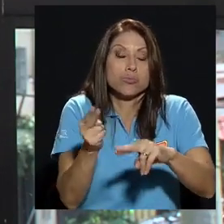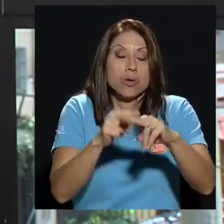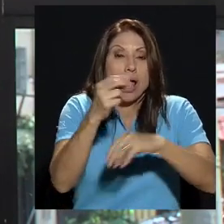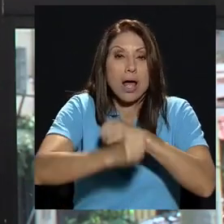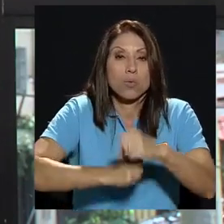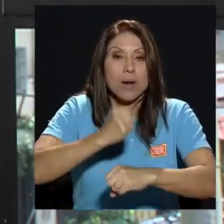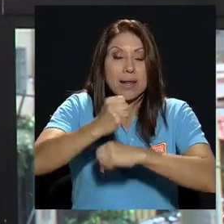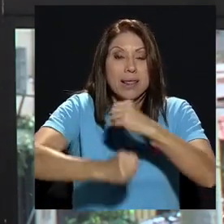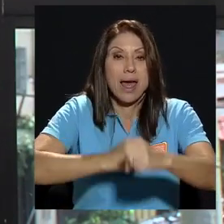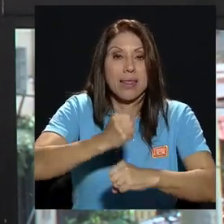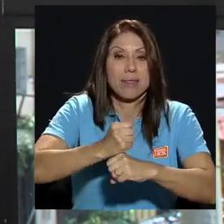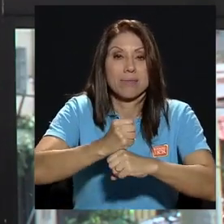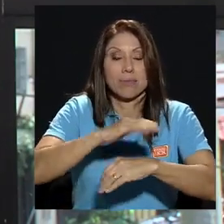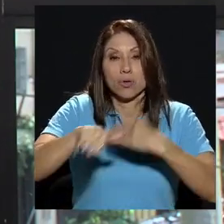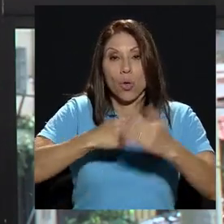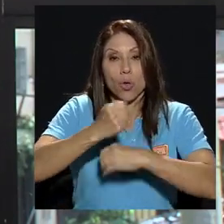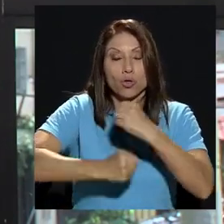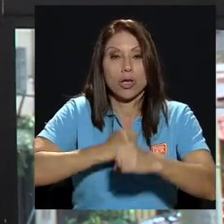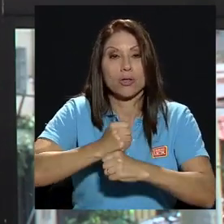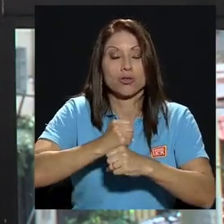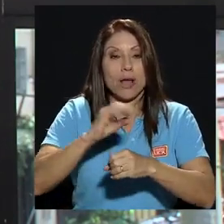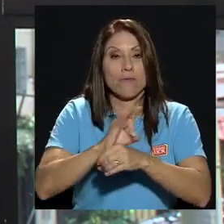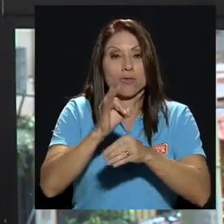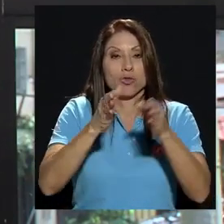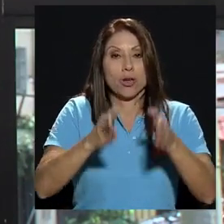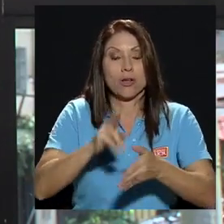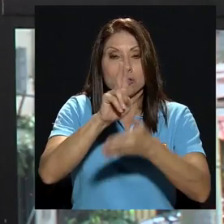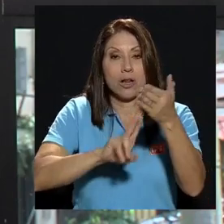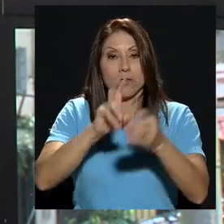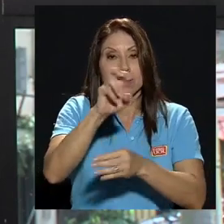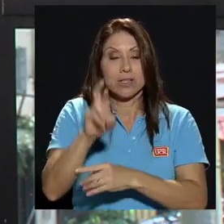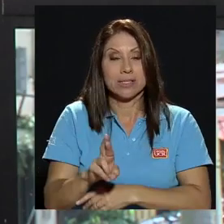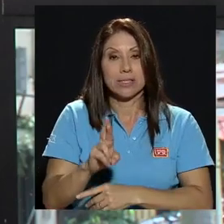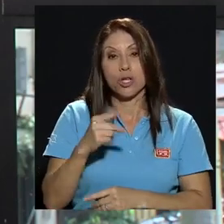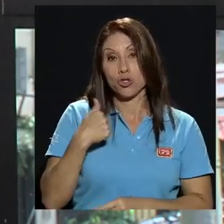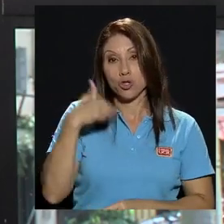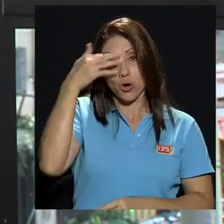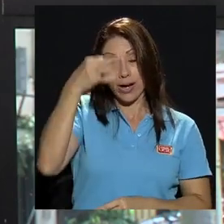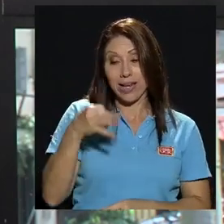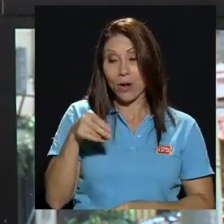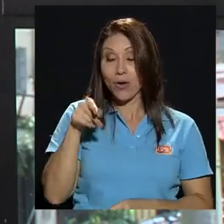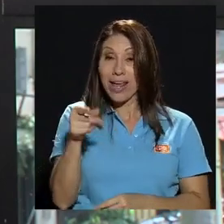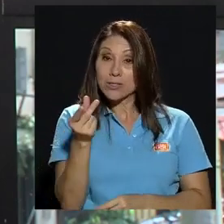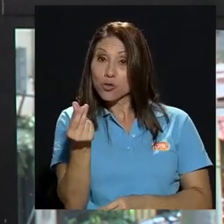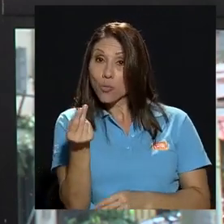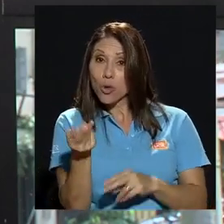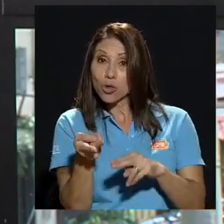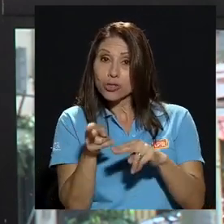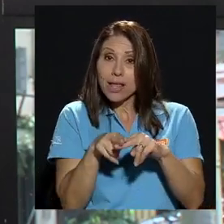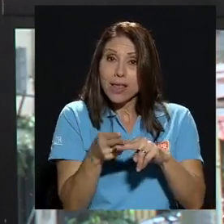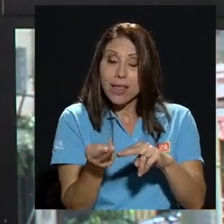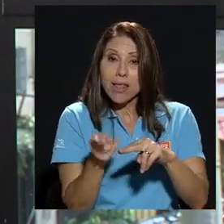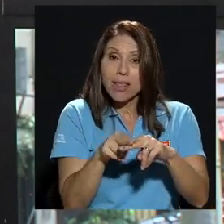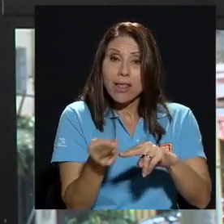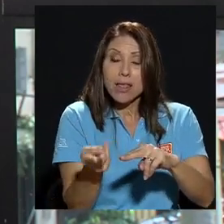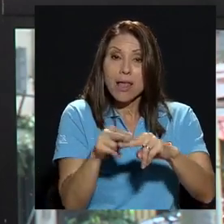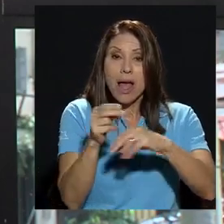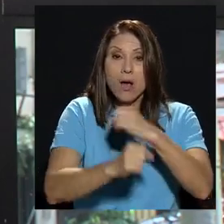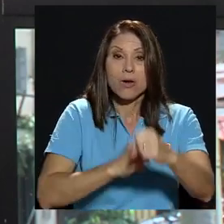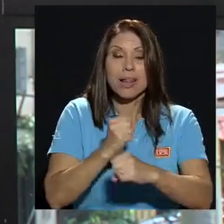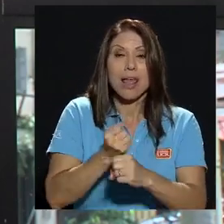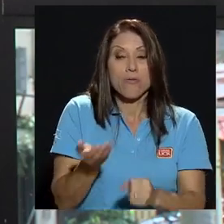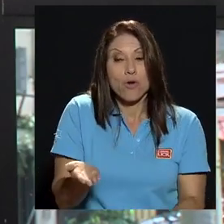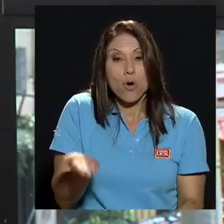de la Universidad de Costa Rica yo creo que esos montos de anualidad fueron aumentados en el 2009